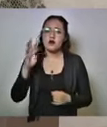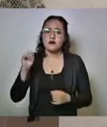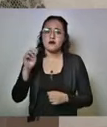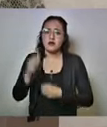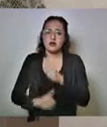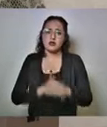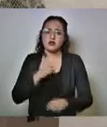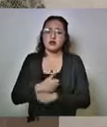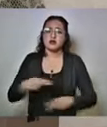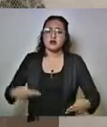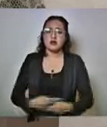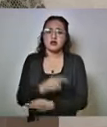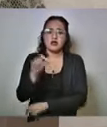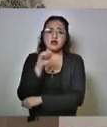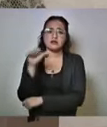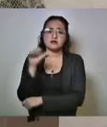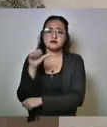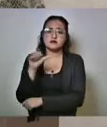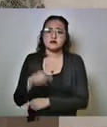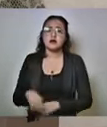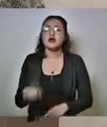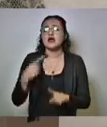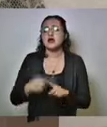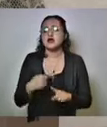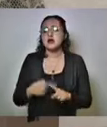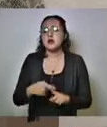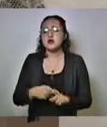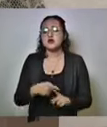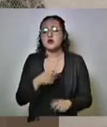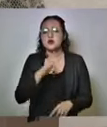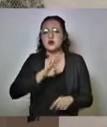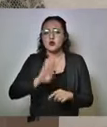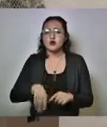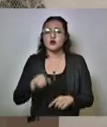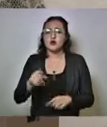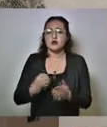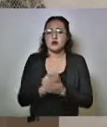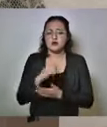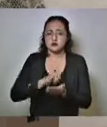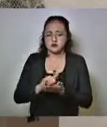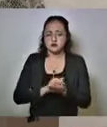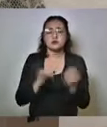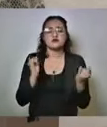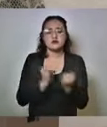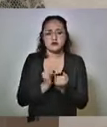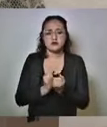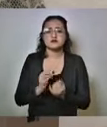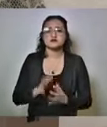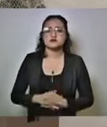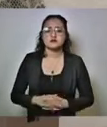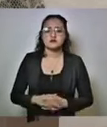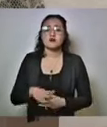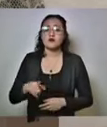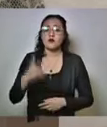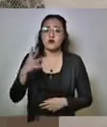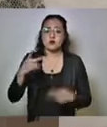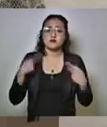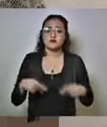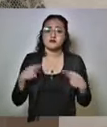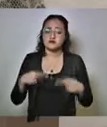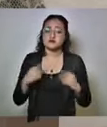años, oriundo de Atlisco, quien falleció en Brooklyn, Nueva York. Con estos cuatro,